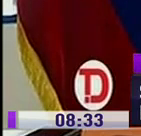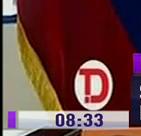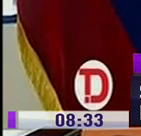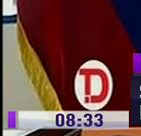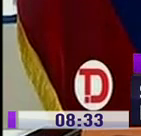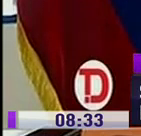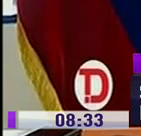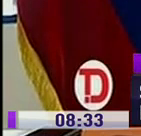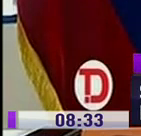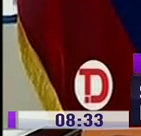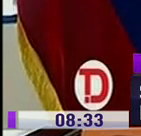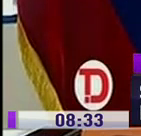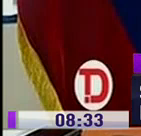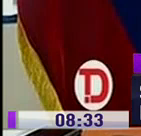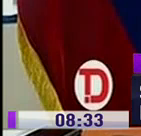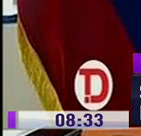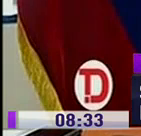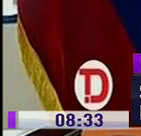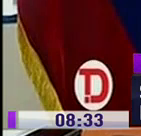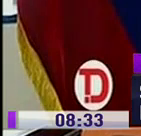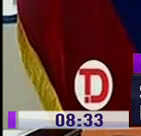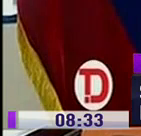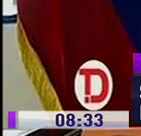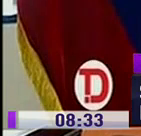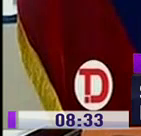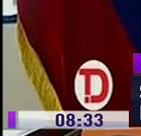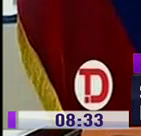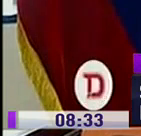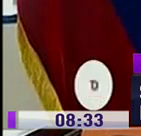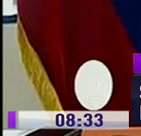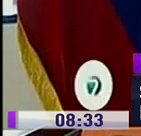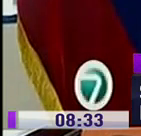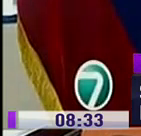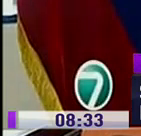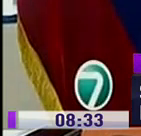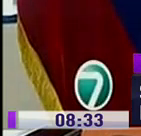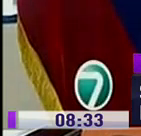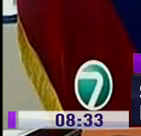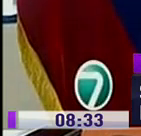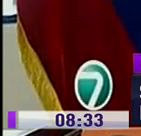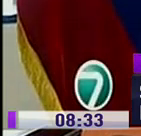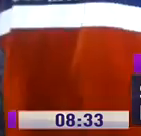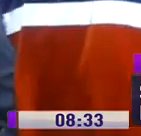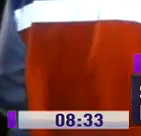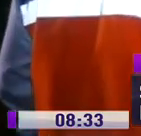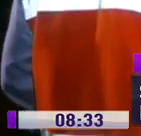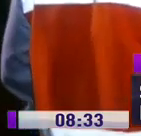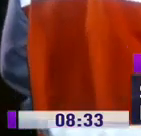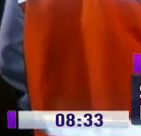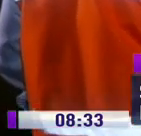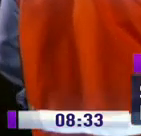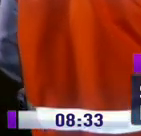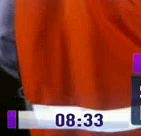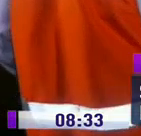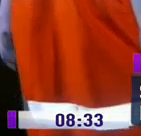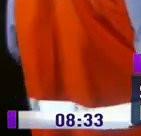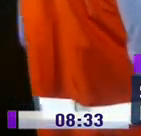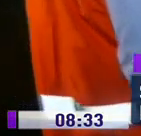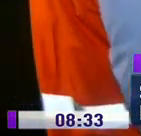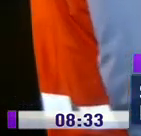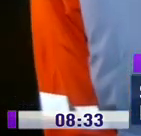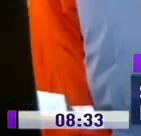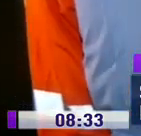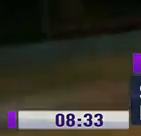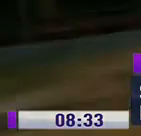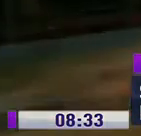algunos problemas logísticos que con este corredor vamos a ir resolviendo. En el trayecto se tomarán todas las